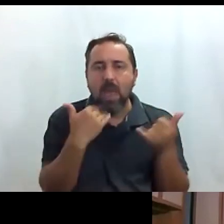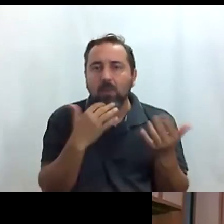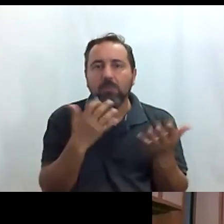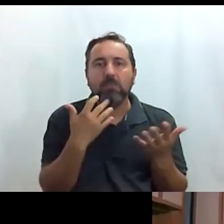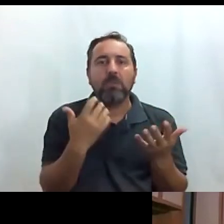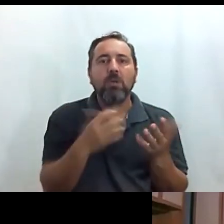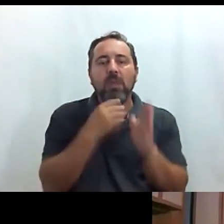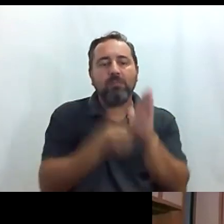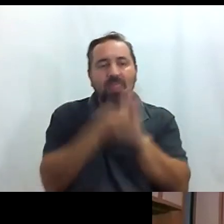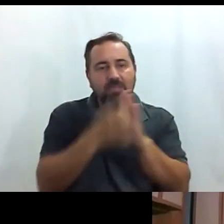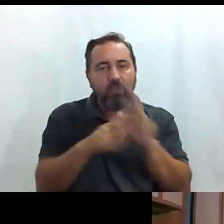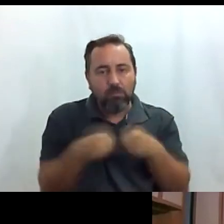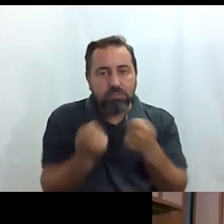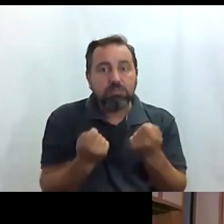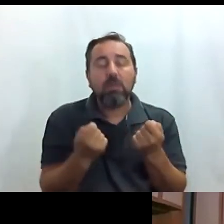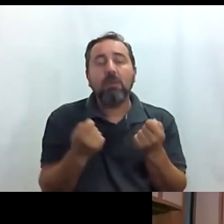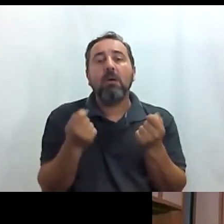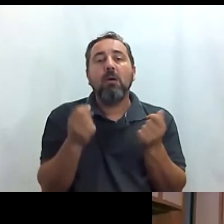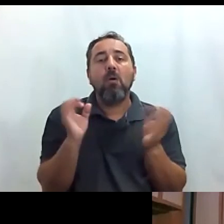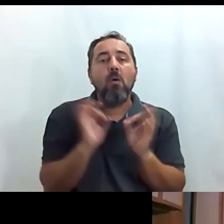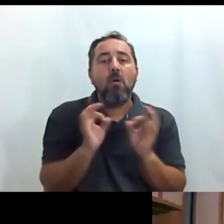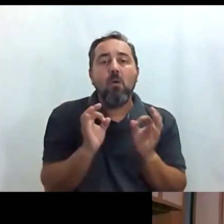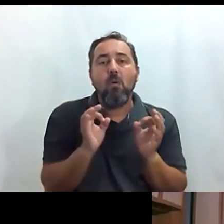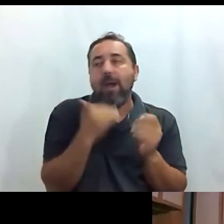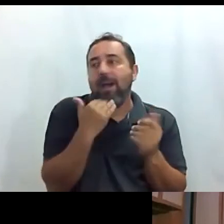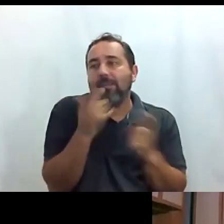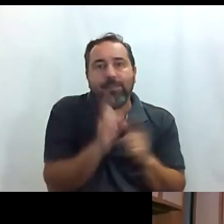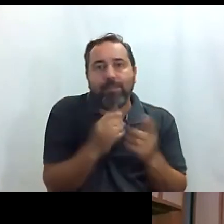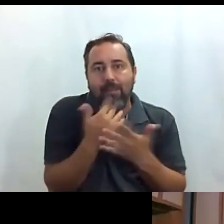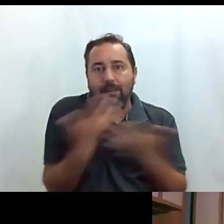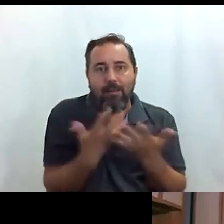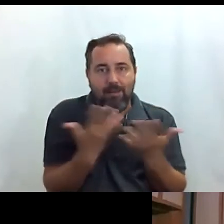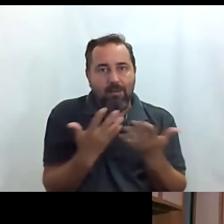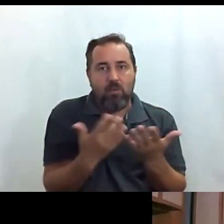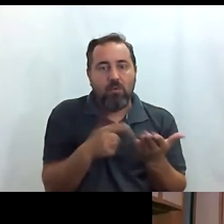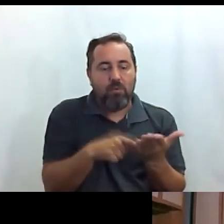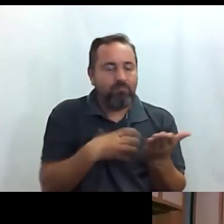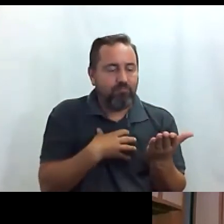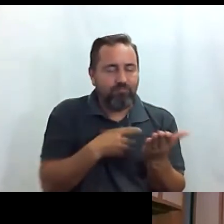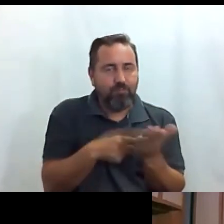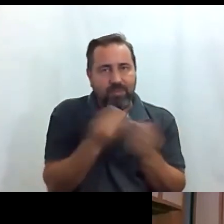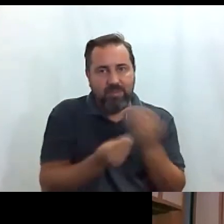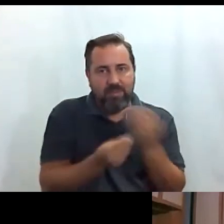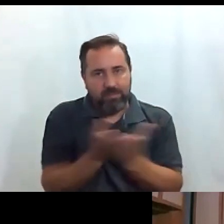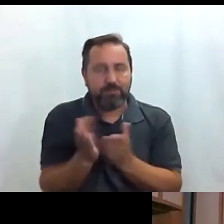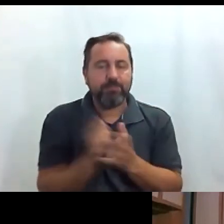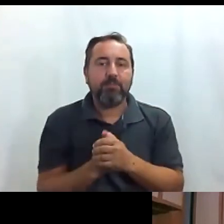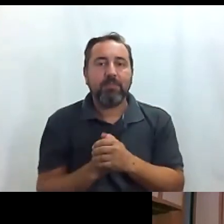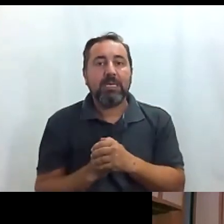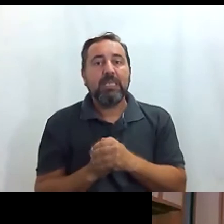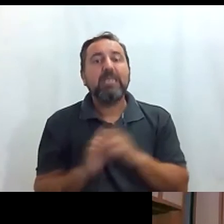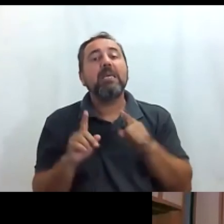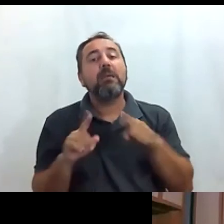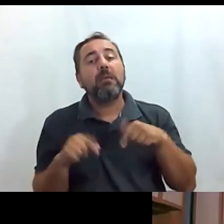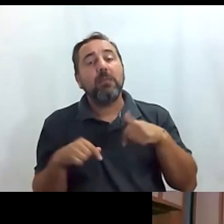algún ascensor averiado o o sea hay alguna incidencia que te impida movilidad y luego